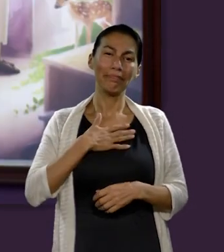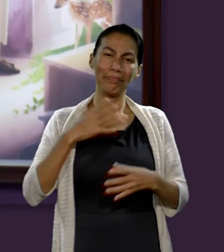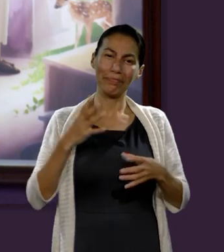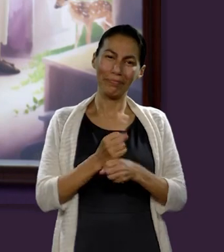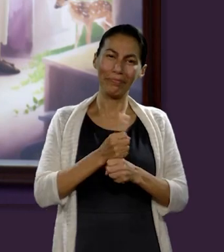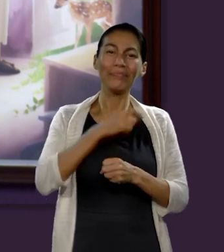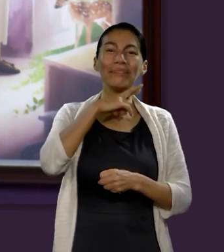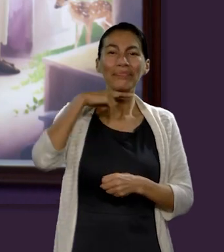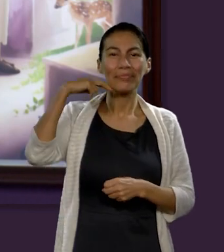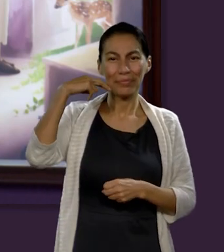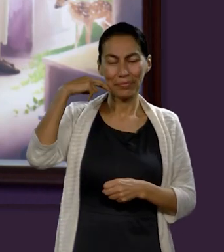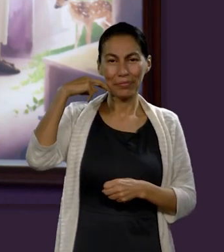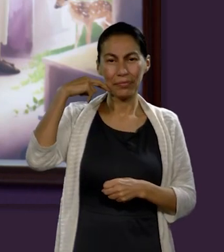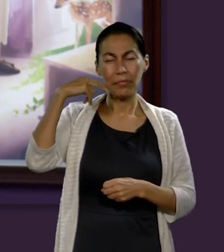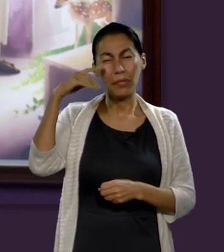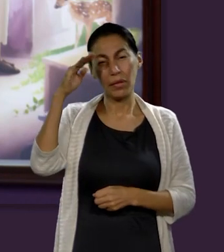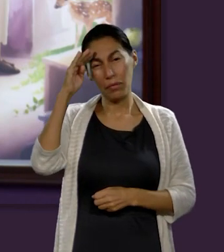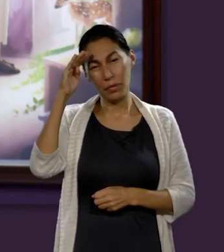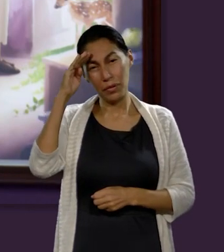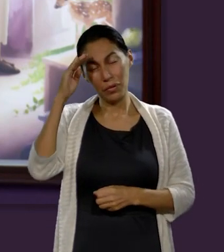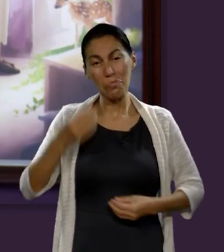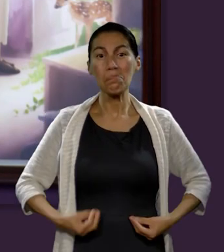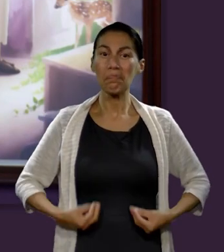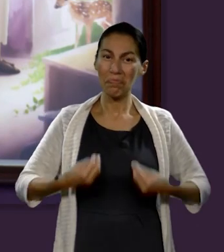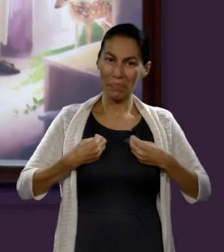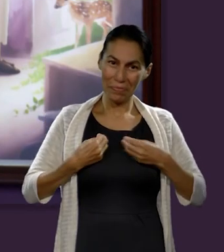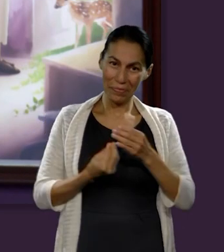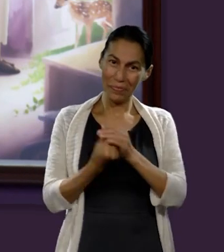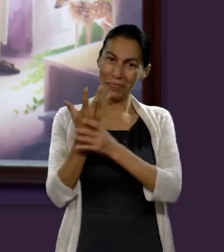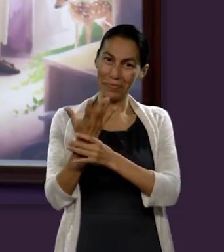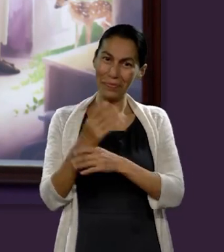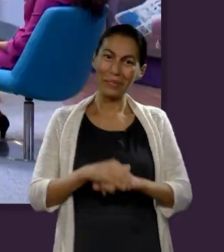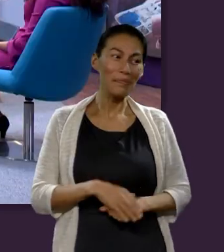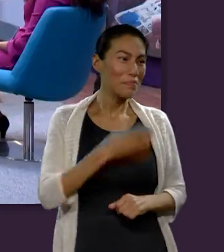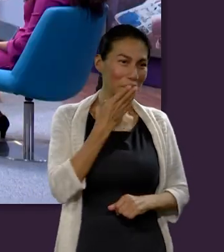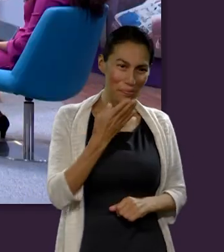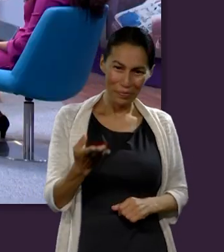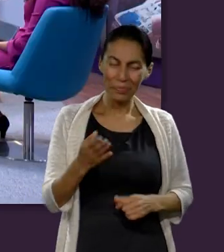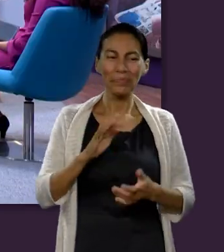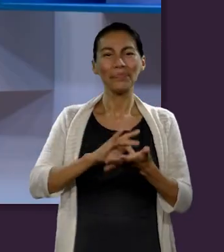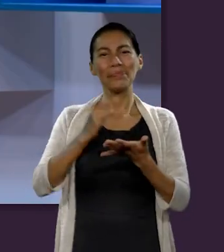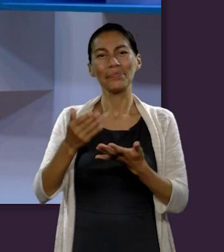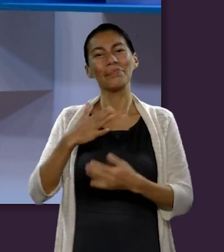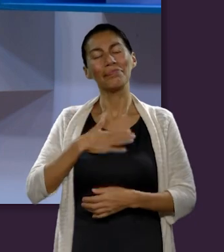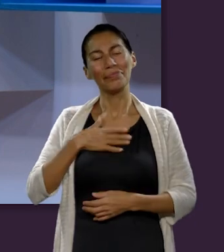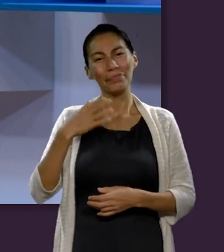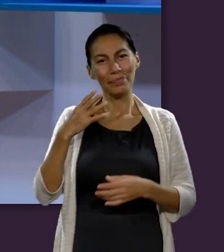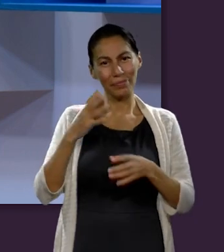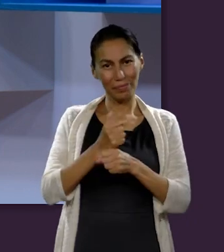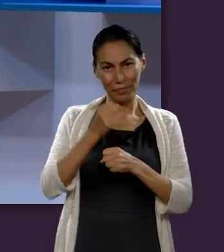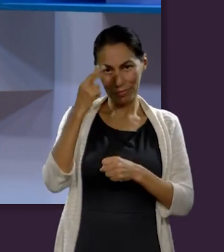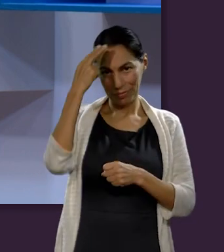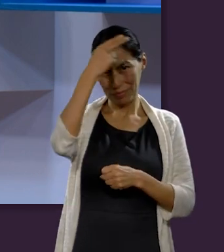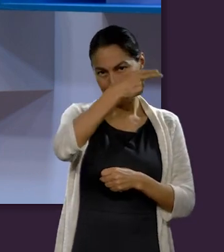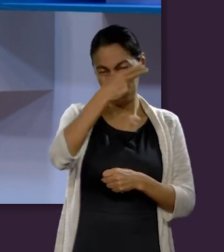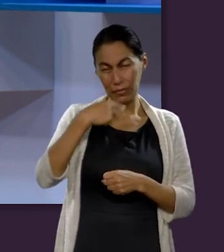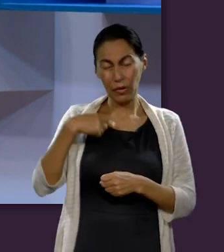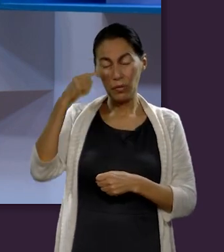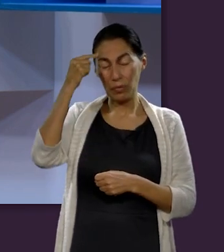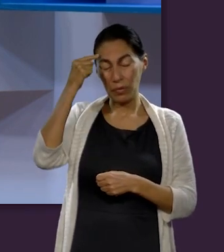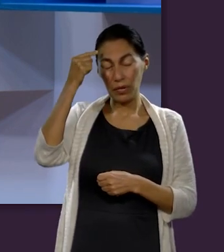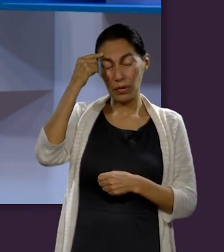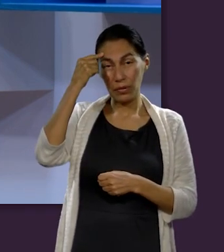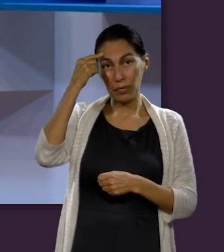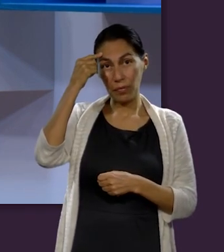Yo soy Ricardo Sosa y yo pienso en vida nueva. Muy bien, gracias. Yo soy Noemí y lo primero que viene a mi